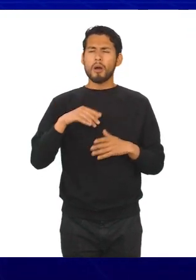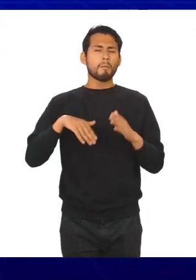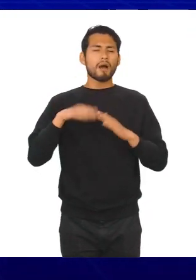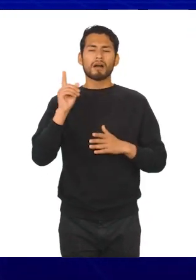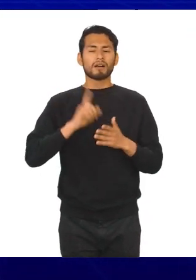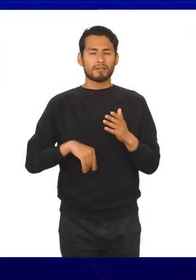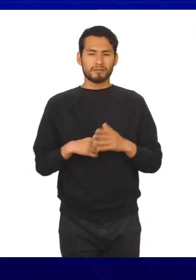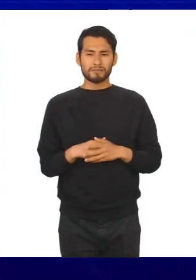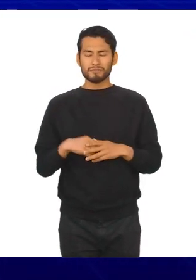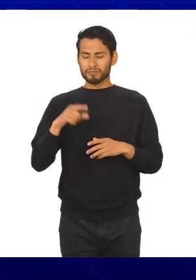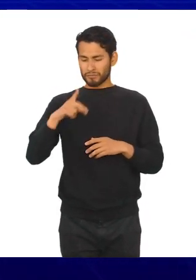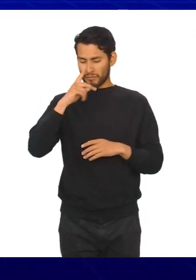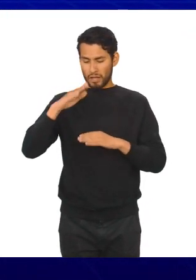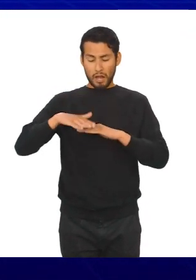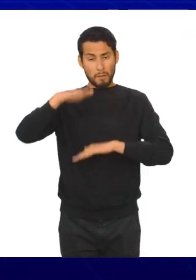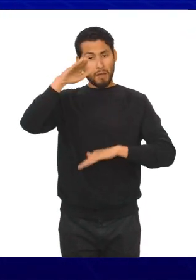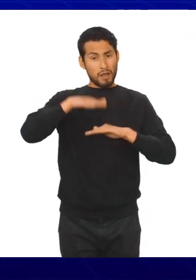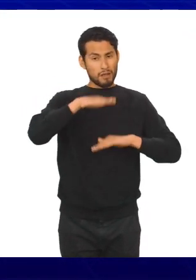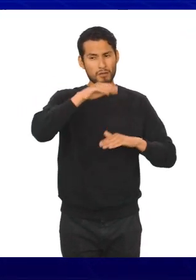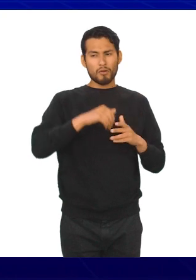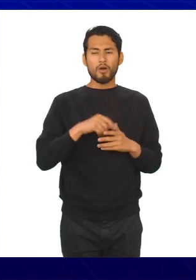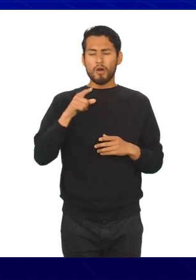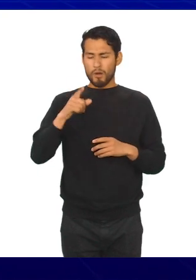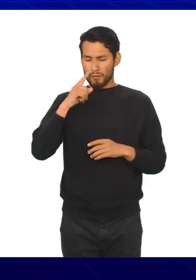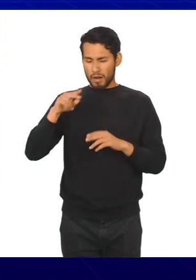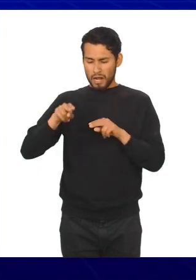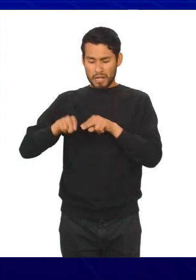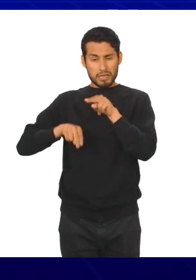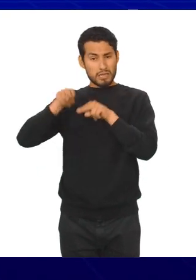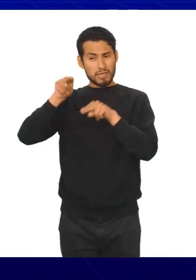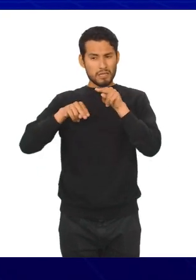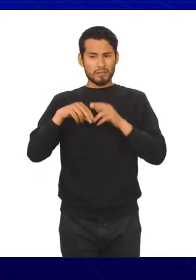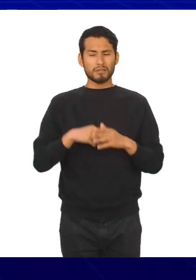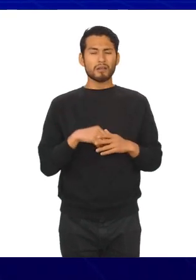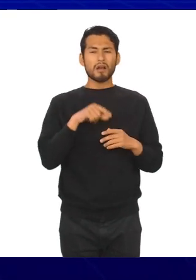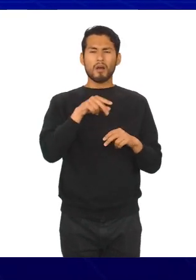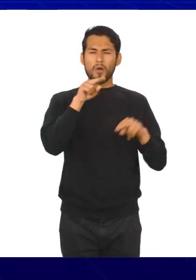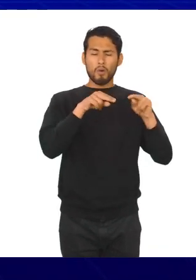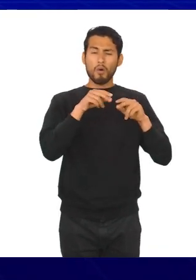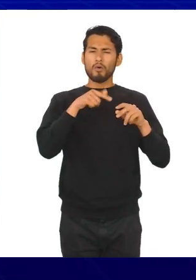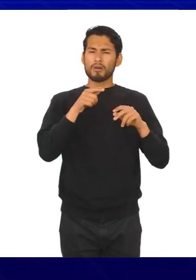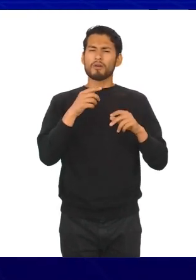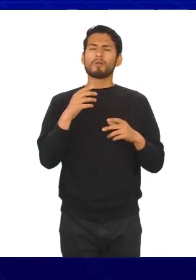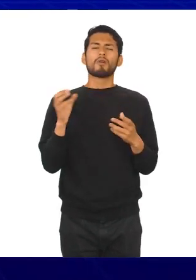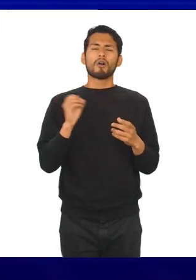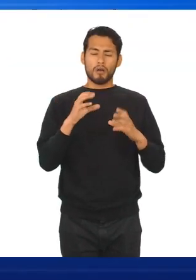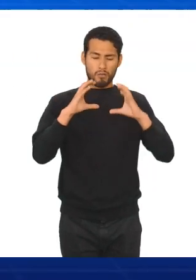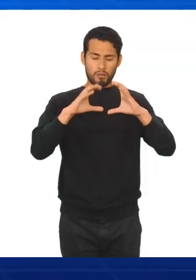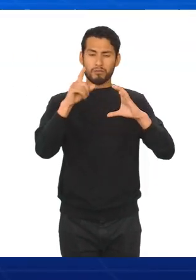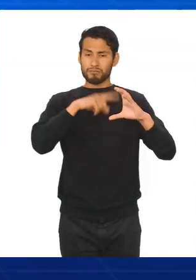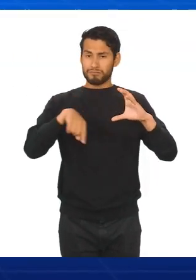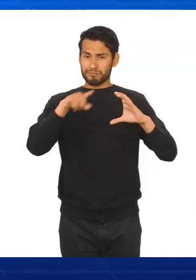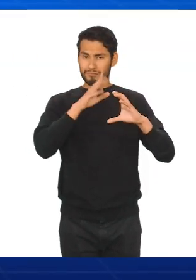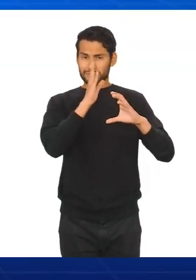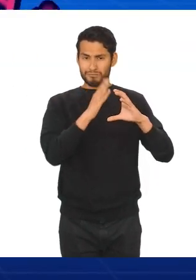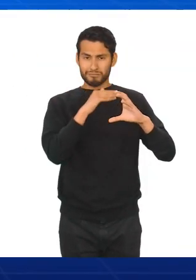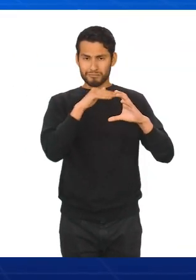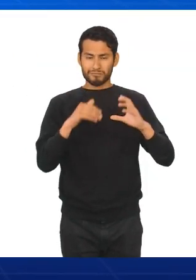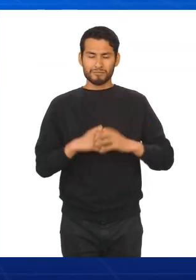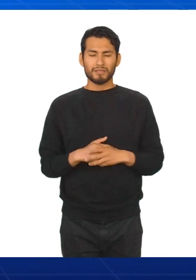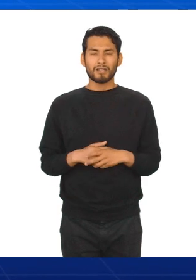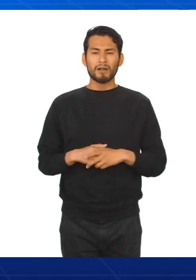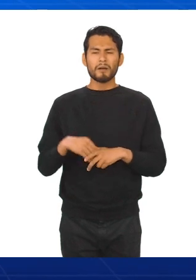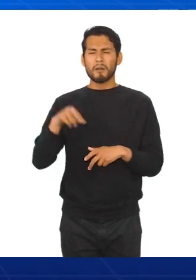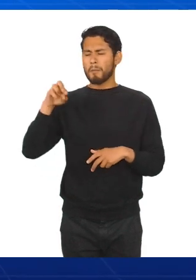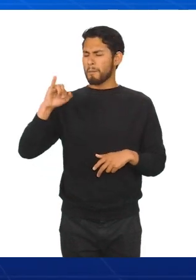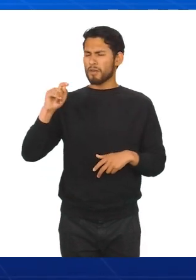pictogramas, gráfico de barras, histogramas y diagrama circular. Empezamos con los